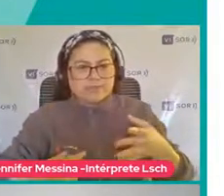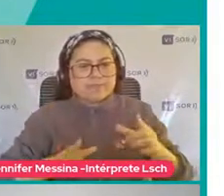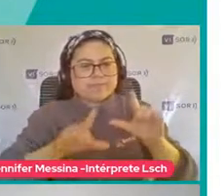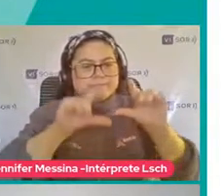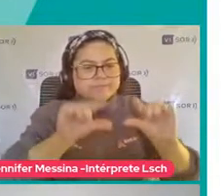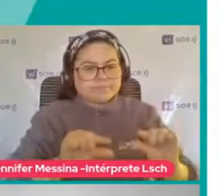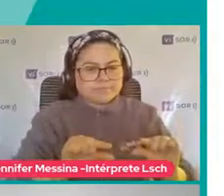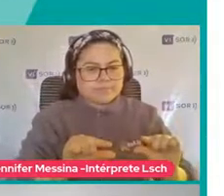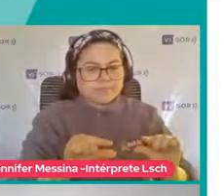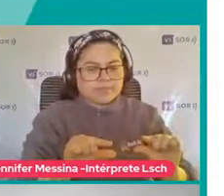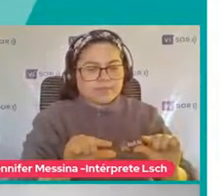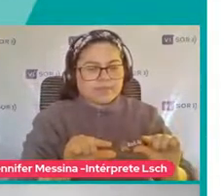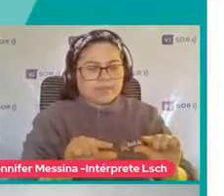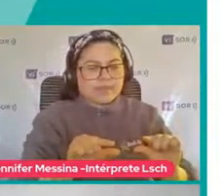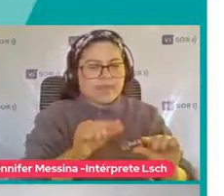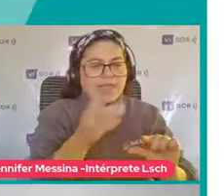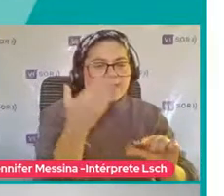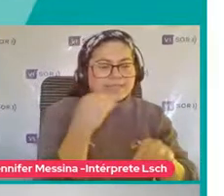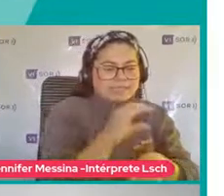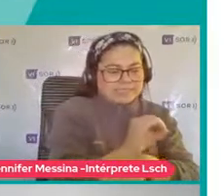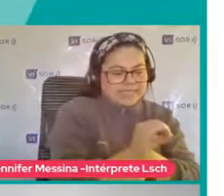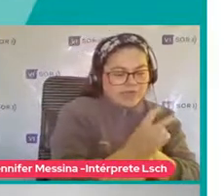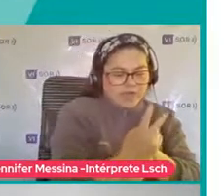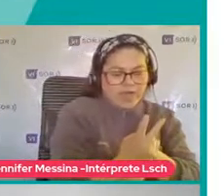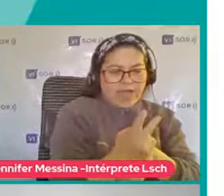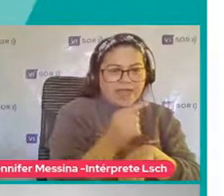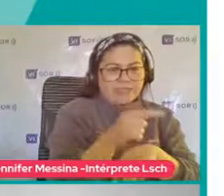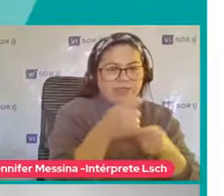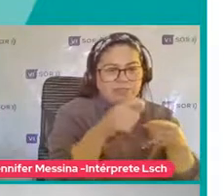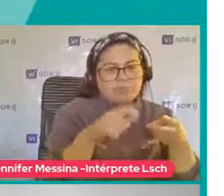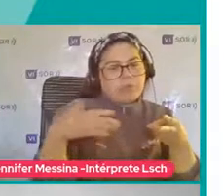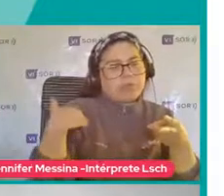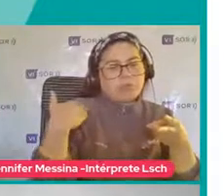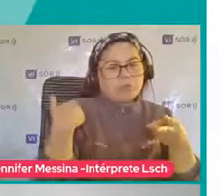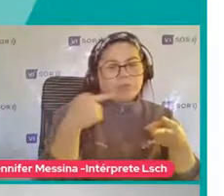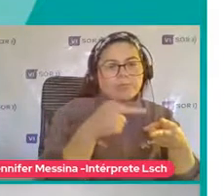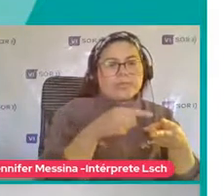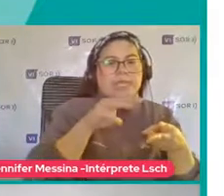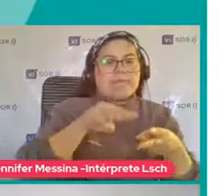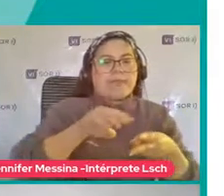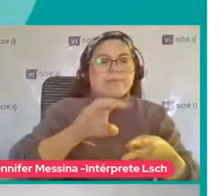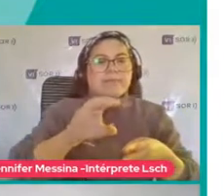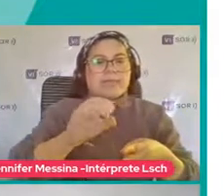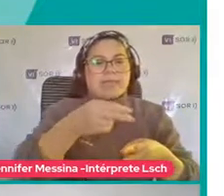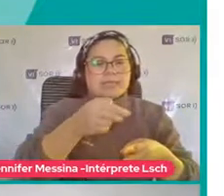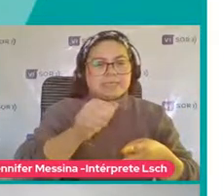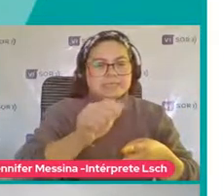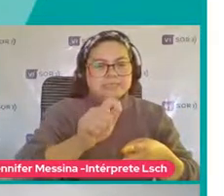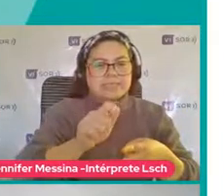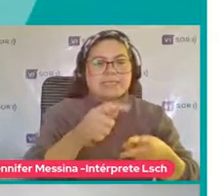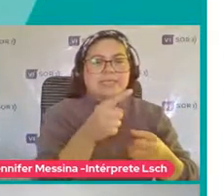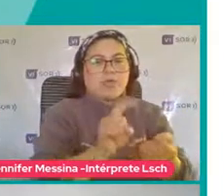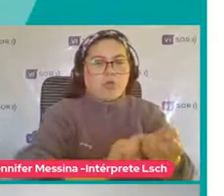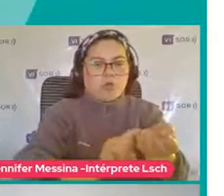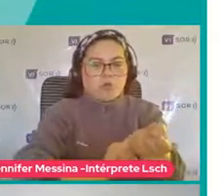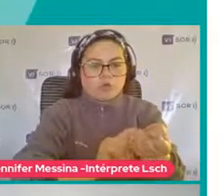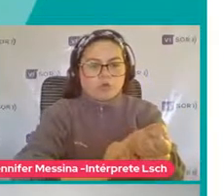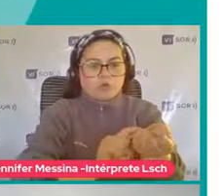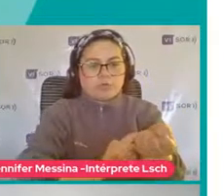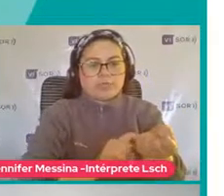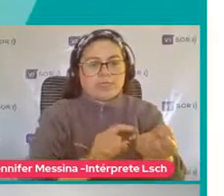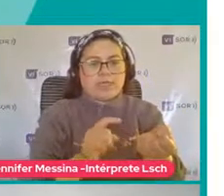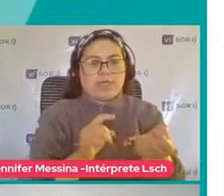De presentar bajo riesgo? Porque todas las conductas Que habla el M-Chat Son conductas que O no son esperadas Para el desarrollo